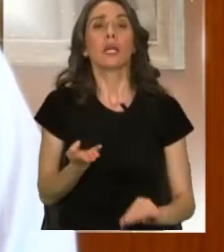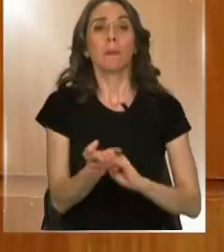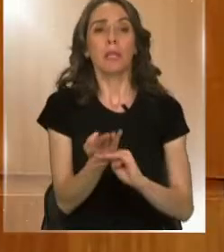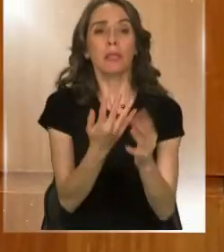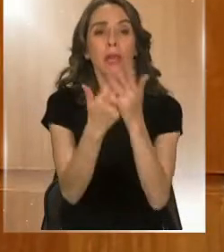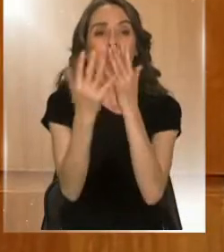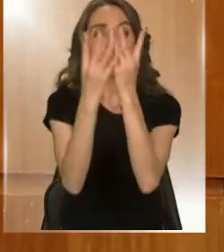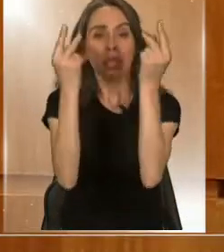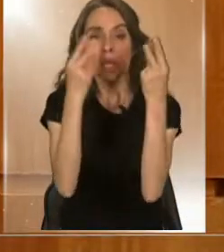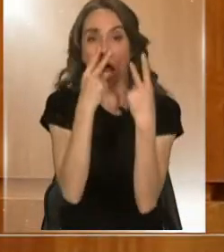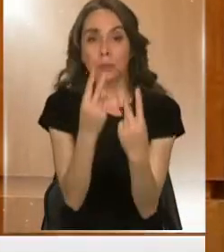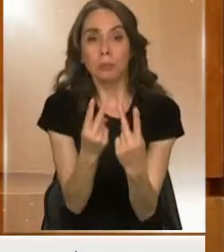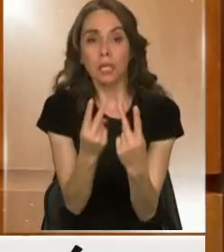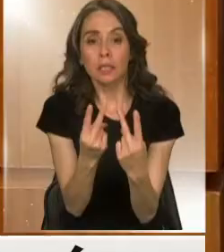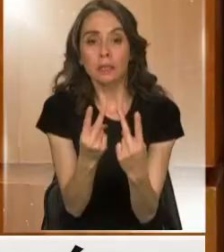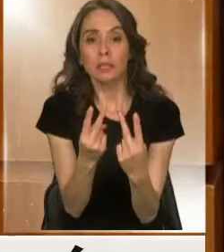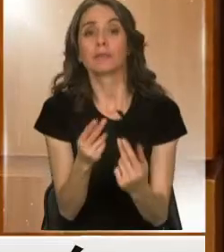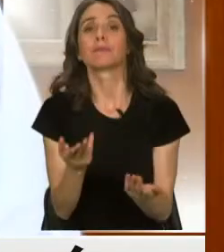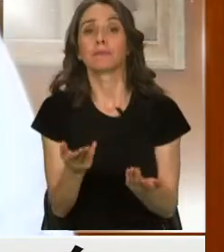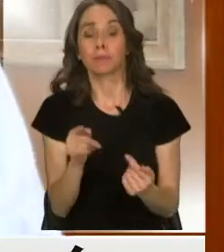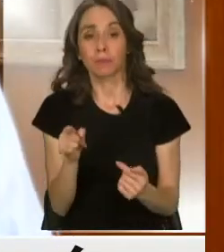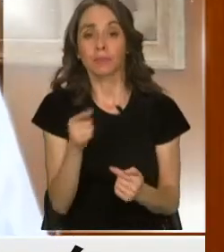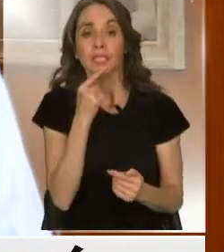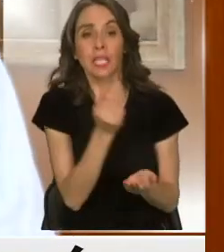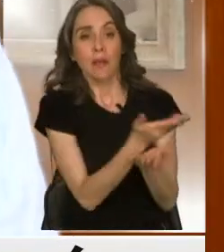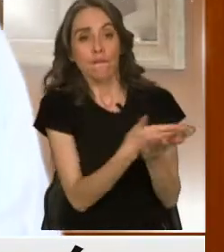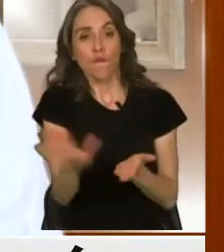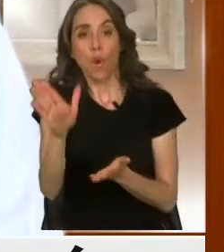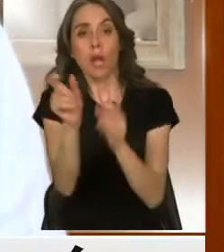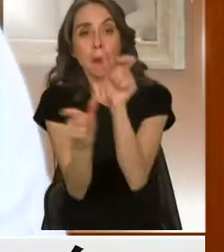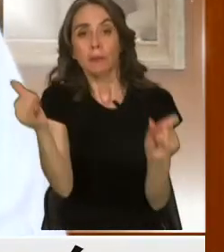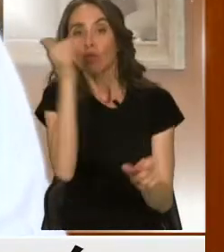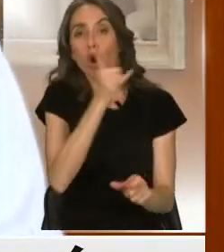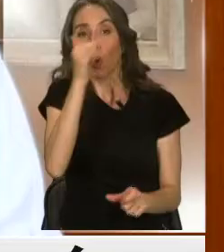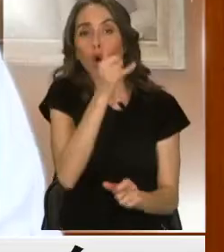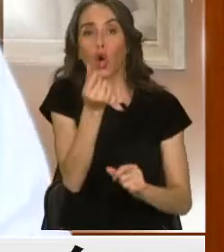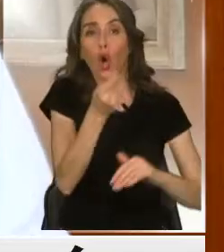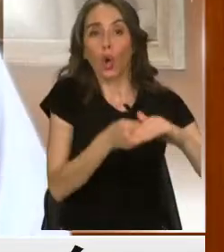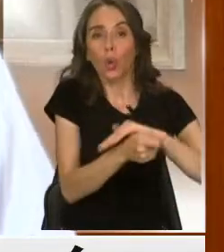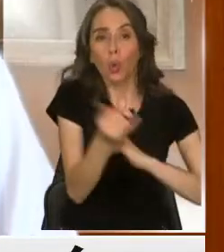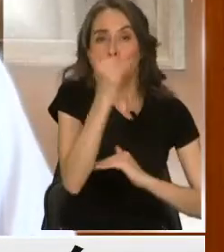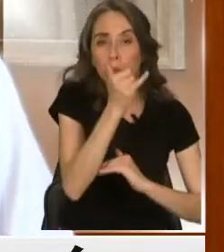transparencia. Y lo que quiere sacar efectivamente es corrupción, son cosas que son